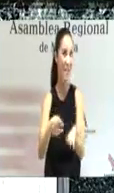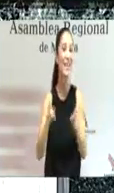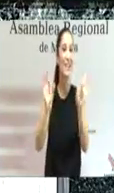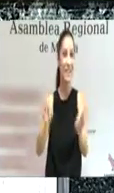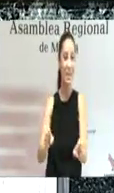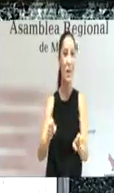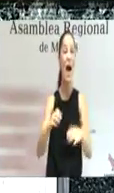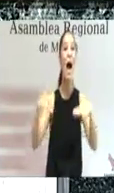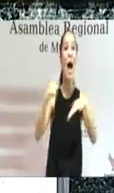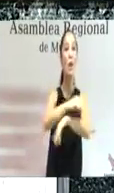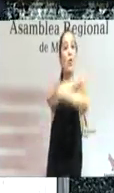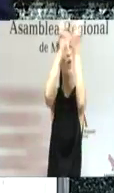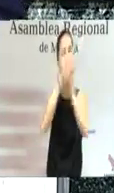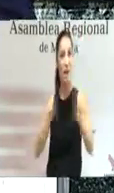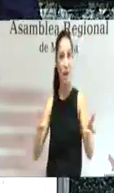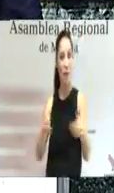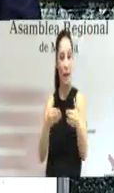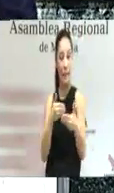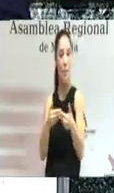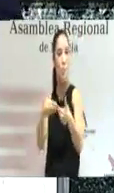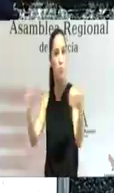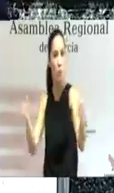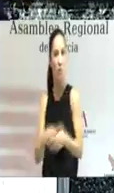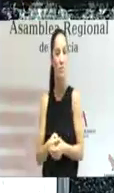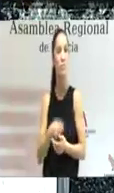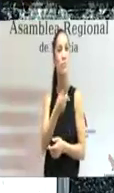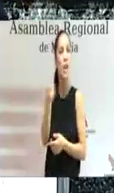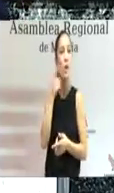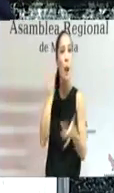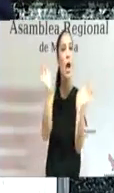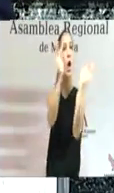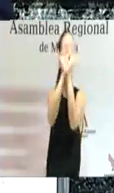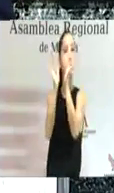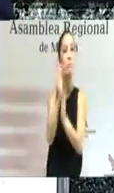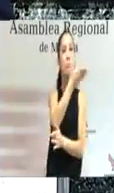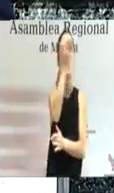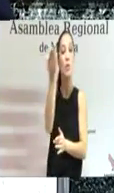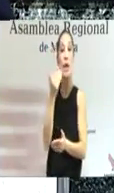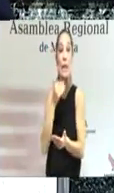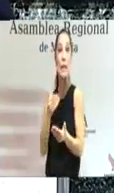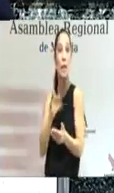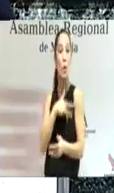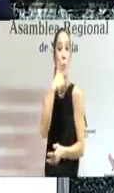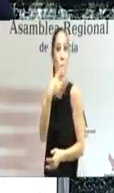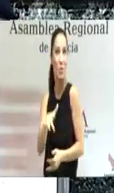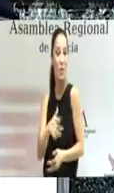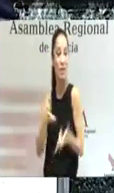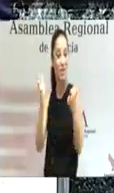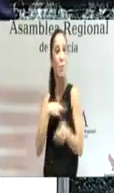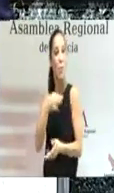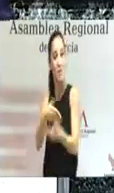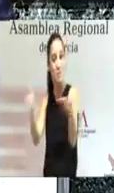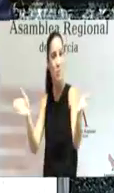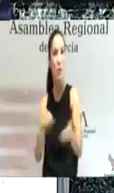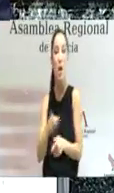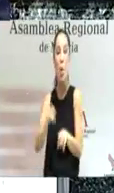apertura del aeropuerto internacional en el que se está manteniendo contactos para poder licitarlo en fechas muy próximas con las